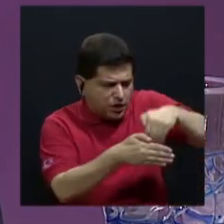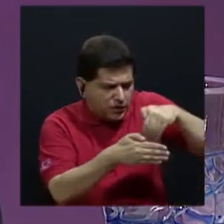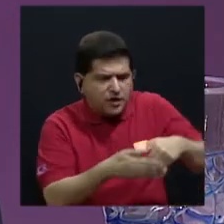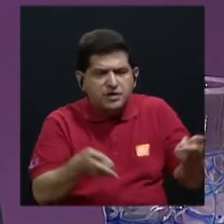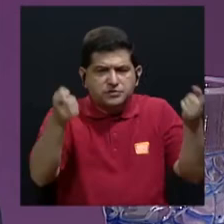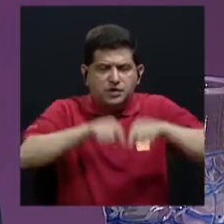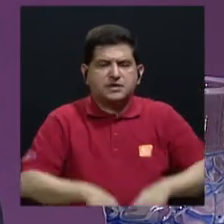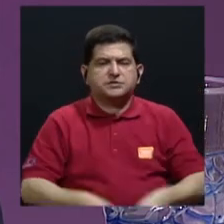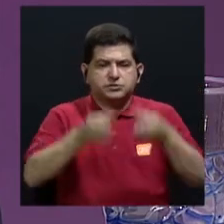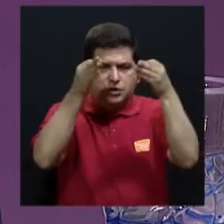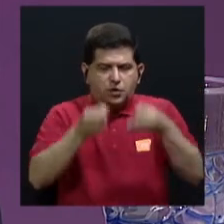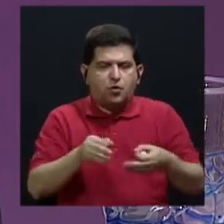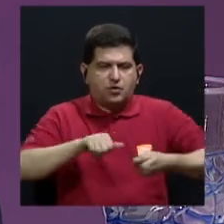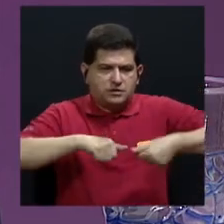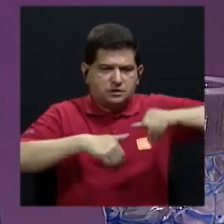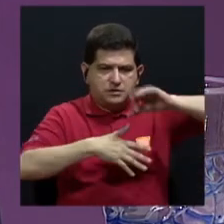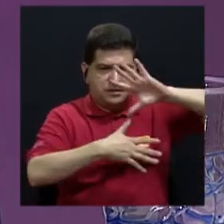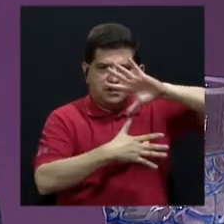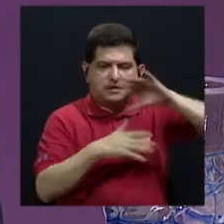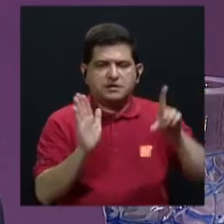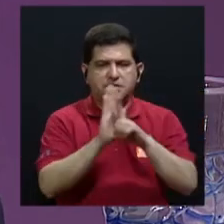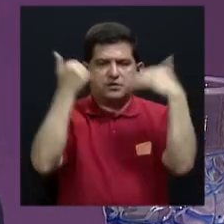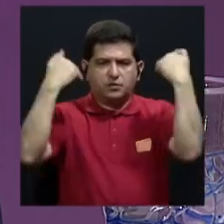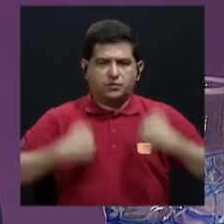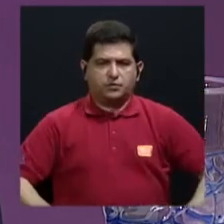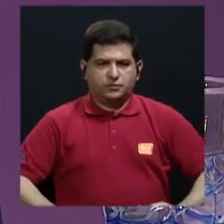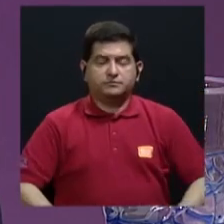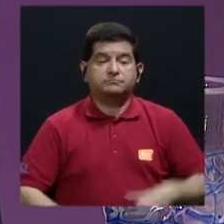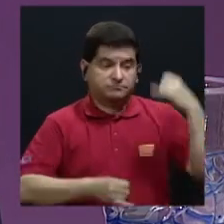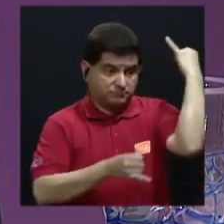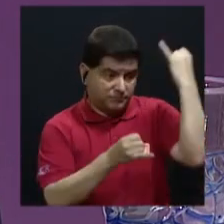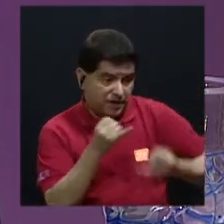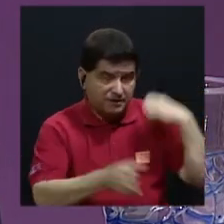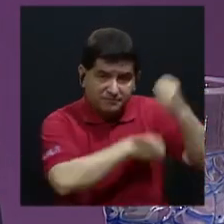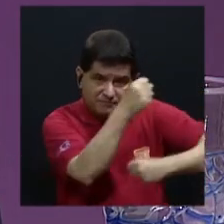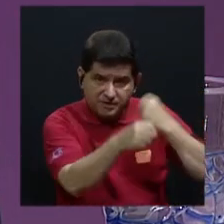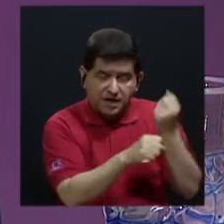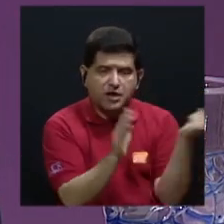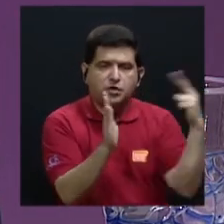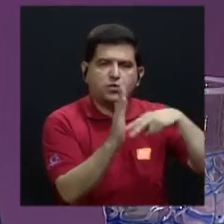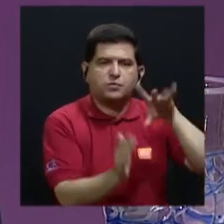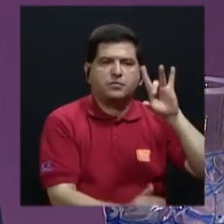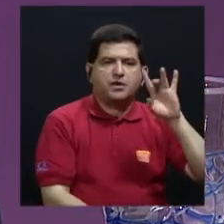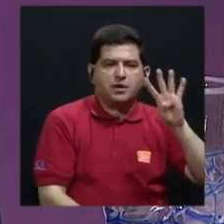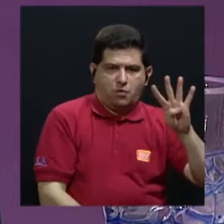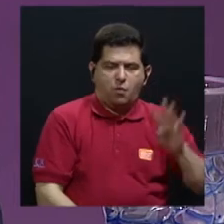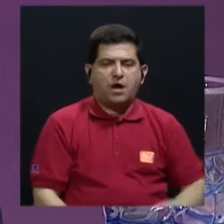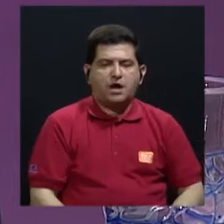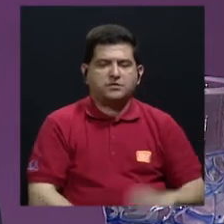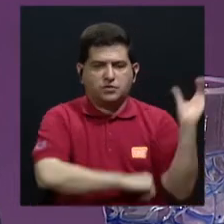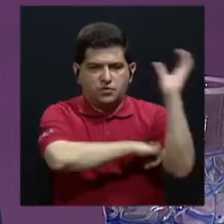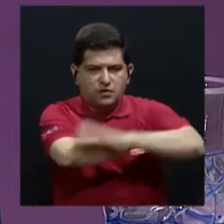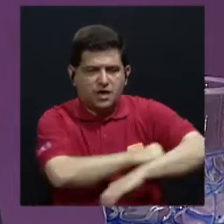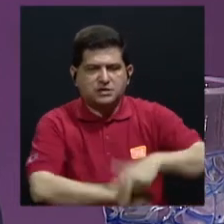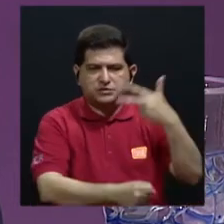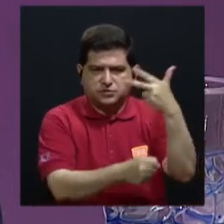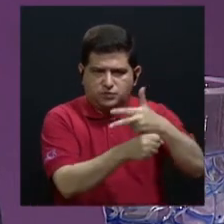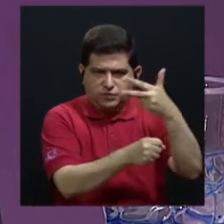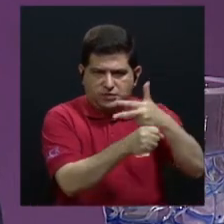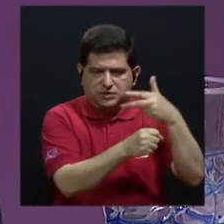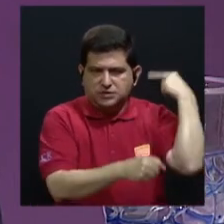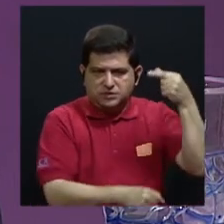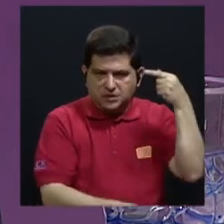caso ante la Corte Interamericana de Derechos Humanos, que finalmente en el año 2004 condenó al Estado guatemalteco